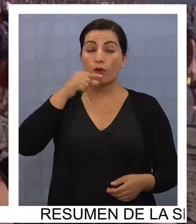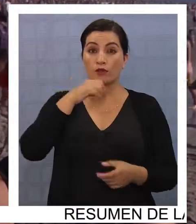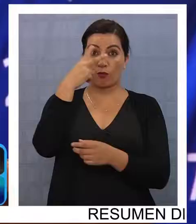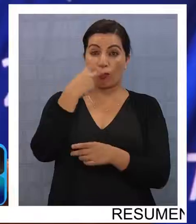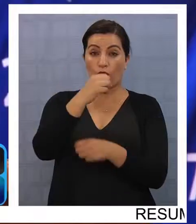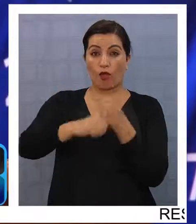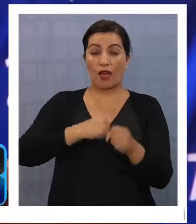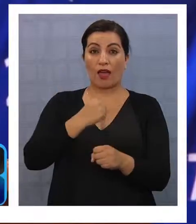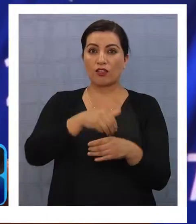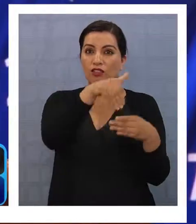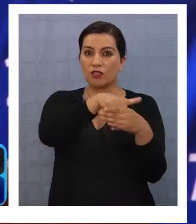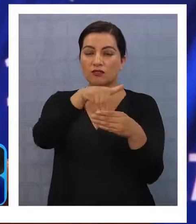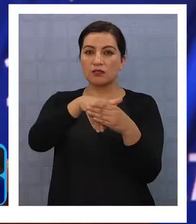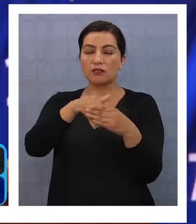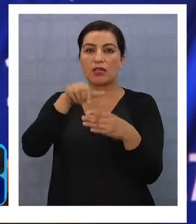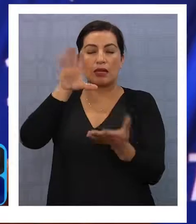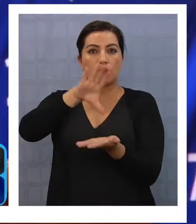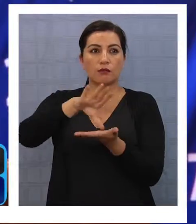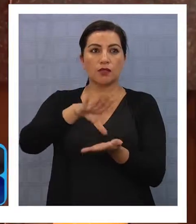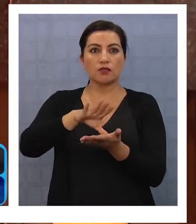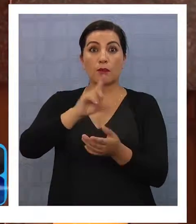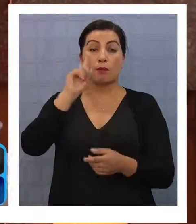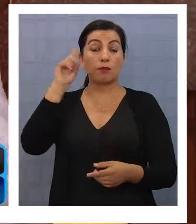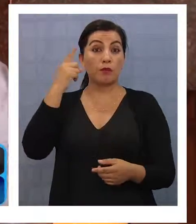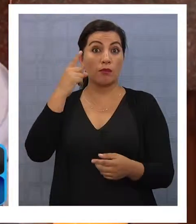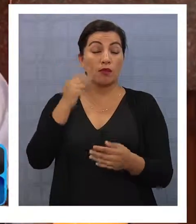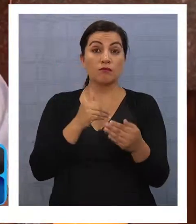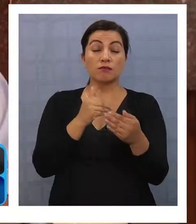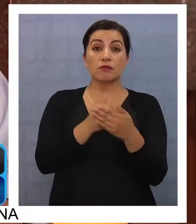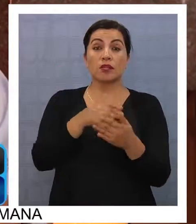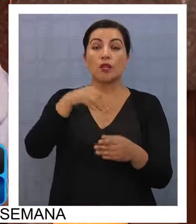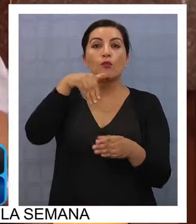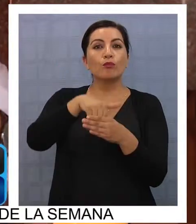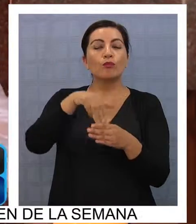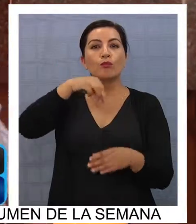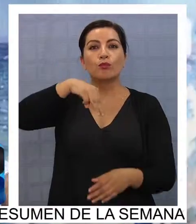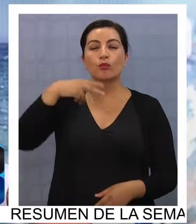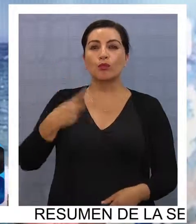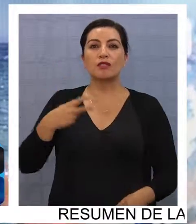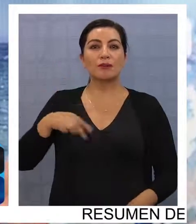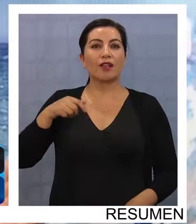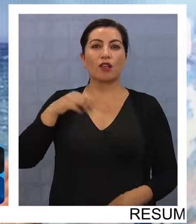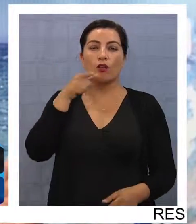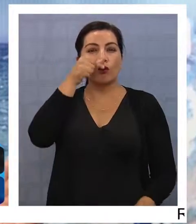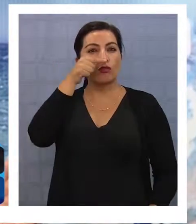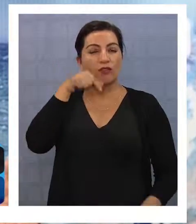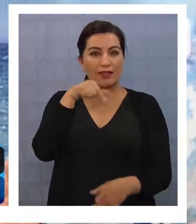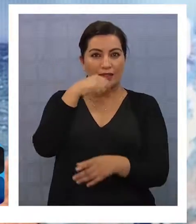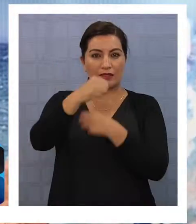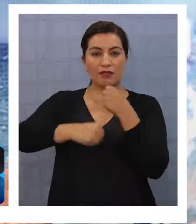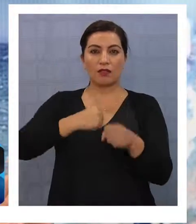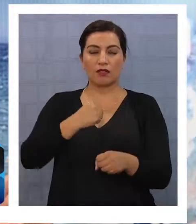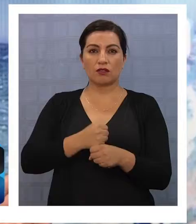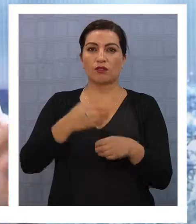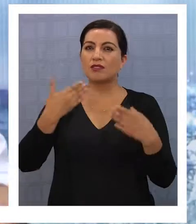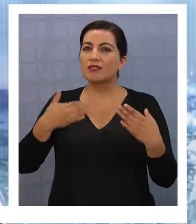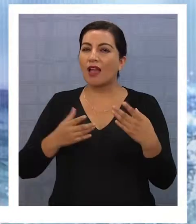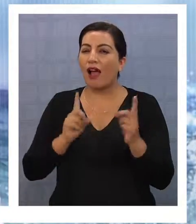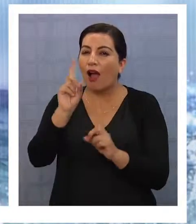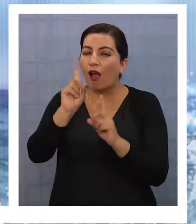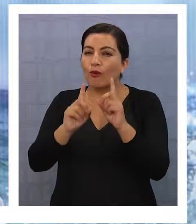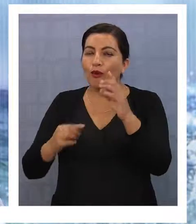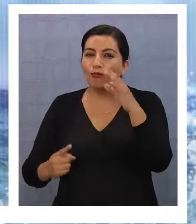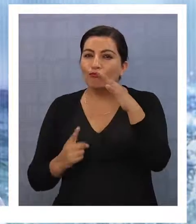tendrá el país. La primera carrera que se correrá será la municipal en octubre de este año, donde ya están saliendo a la luz los posibles